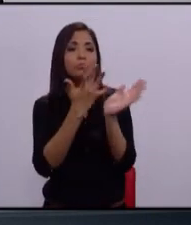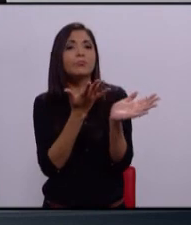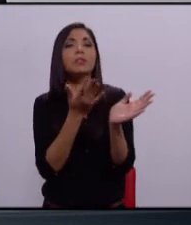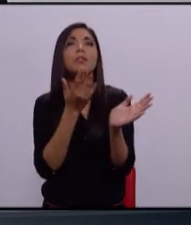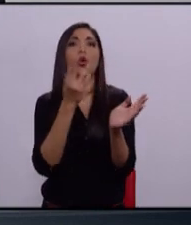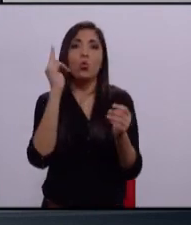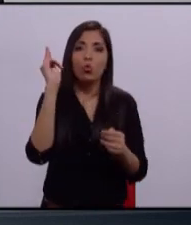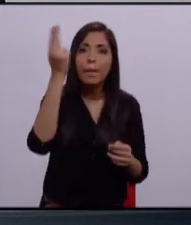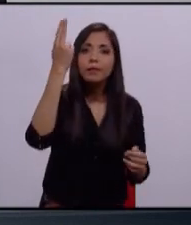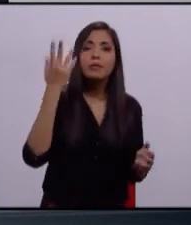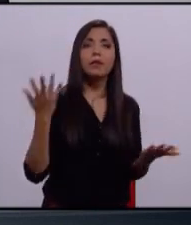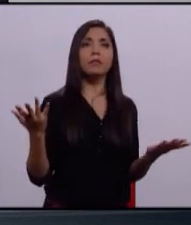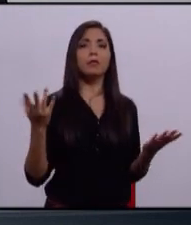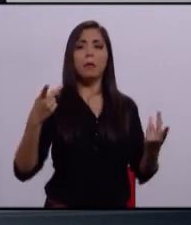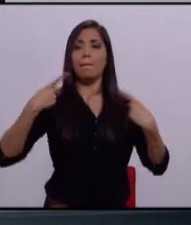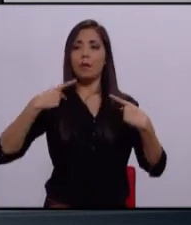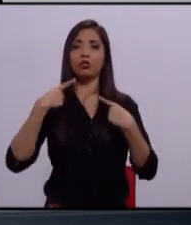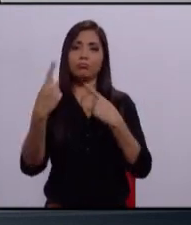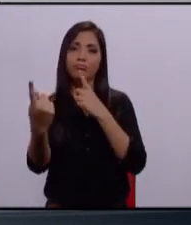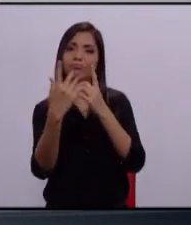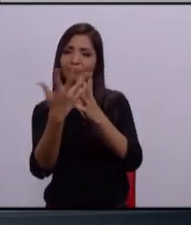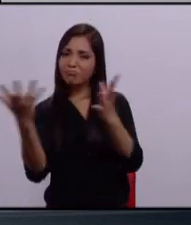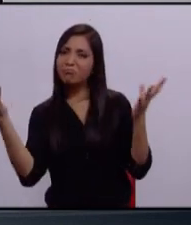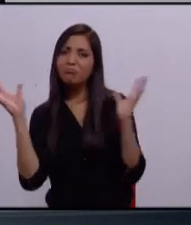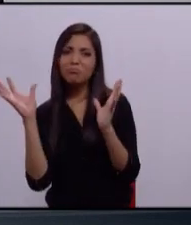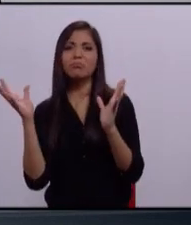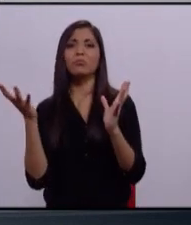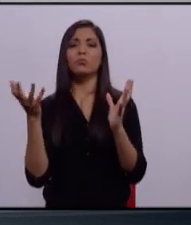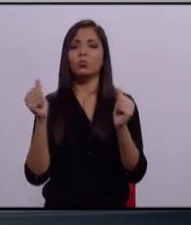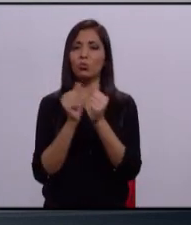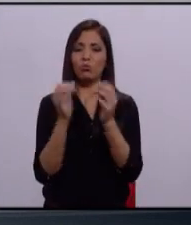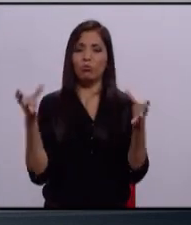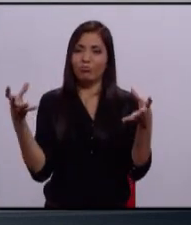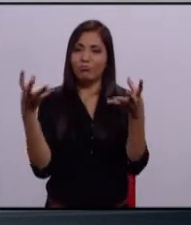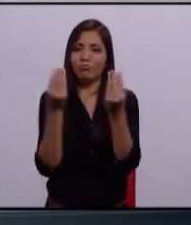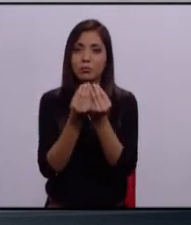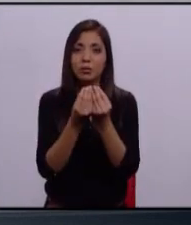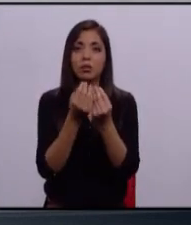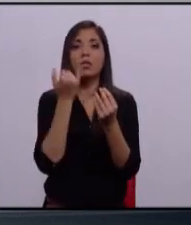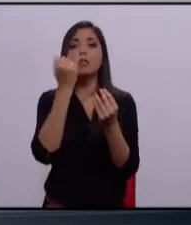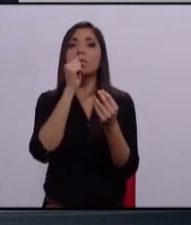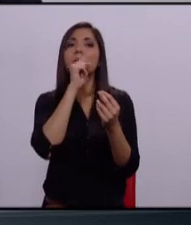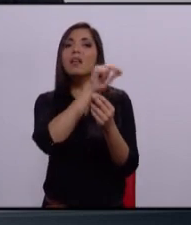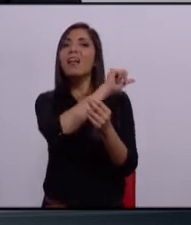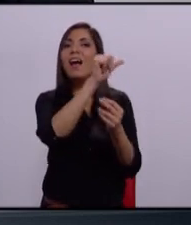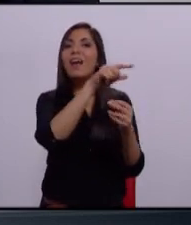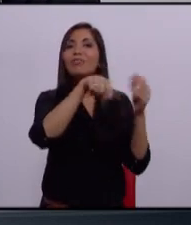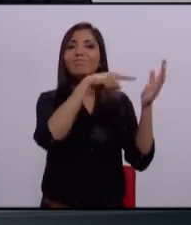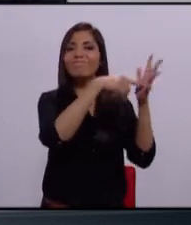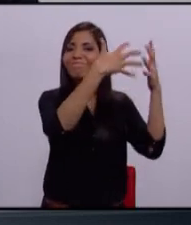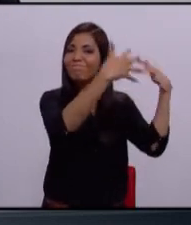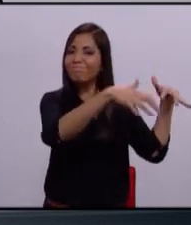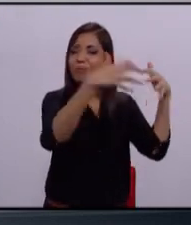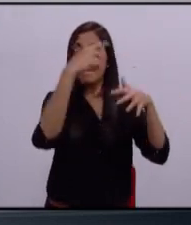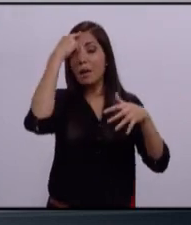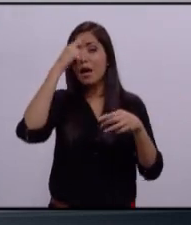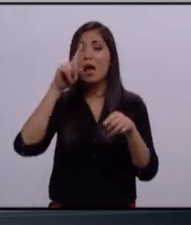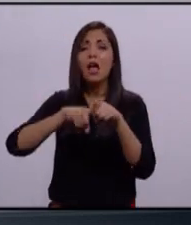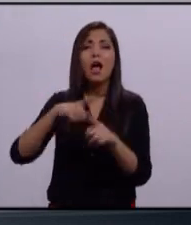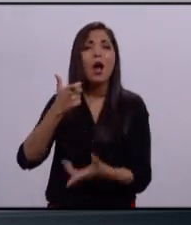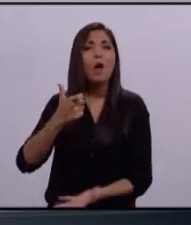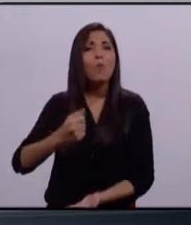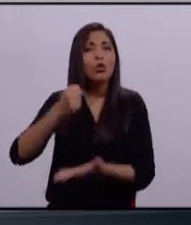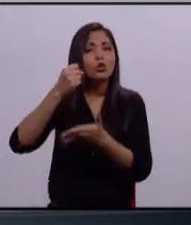participen los ciudadanos, la sociedad y sobre todo las cámaras, para que todos los presupuestos de obra pública